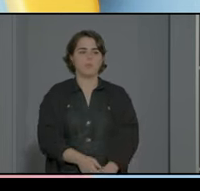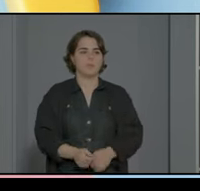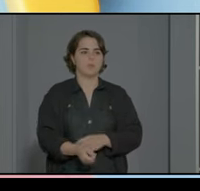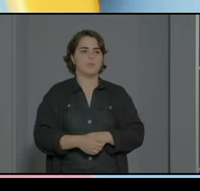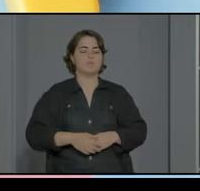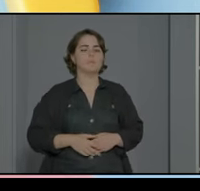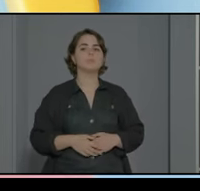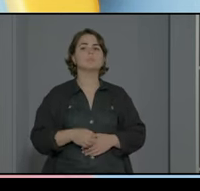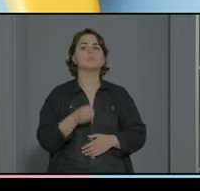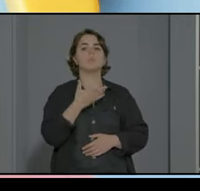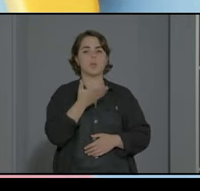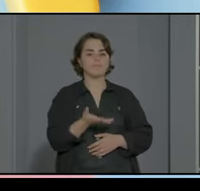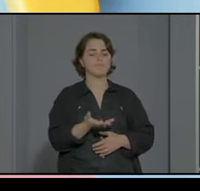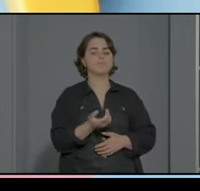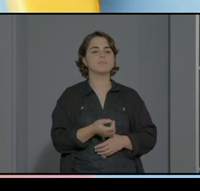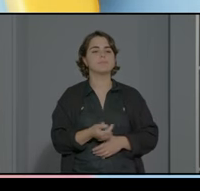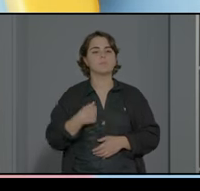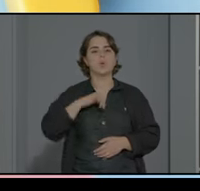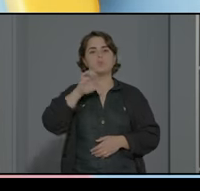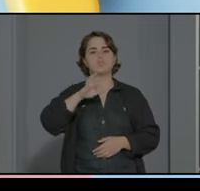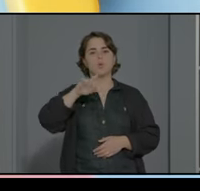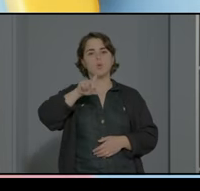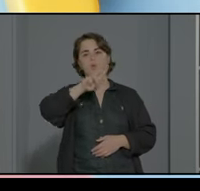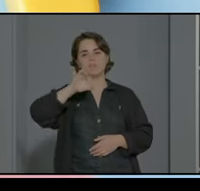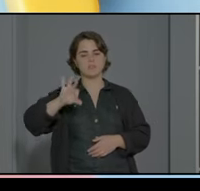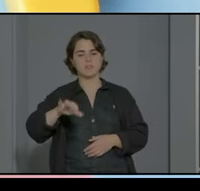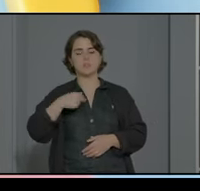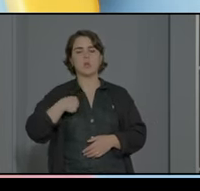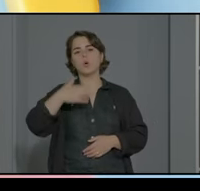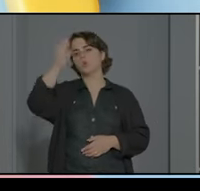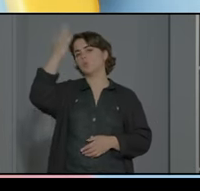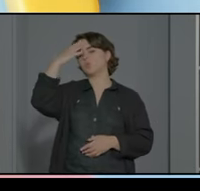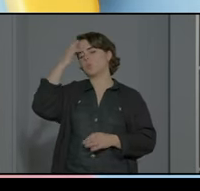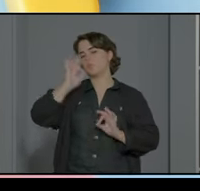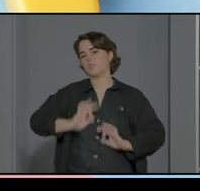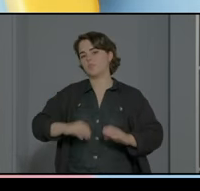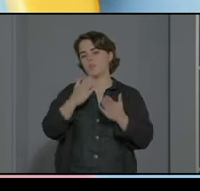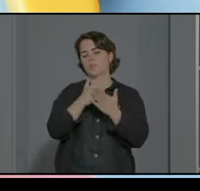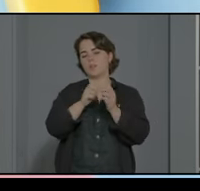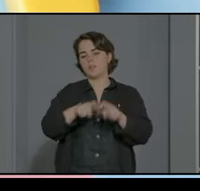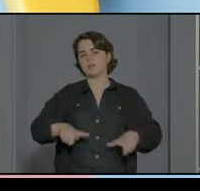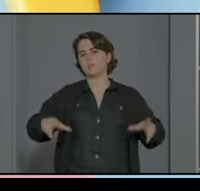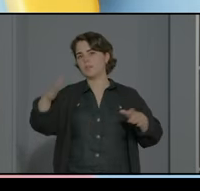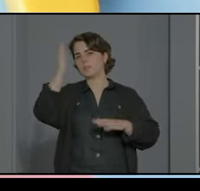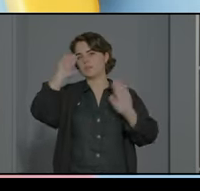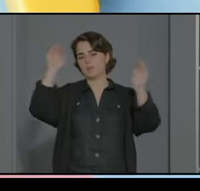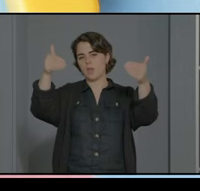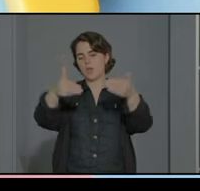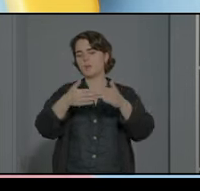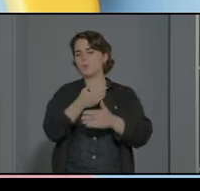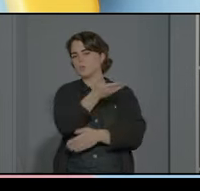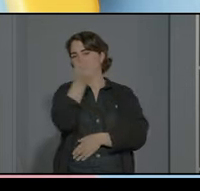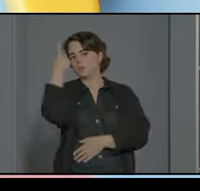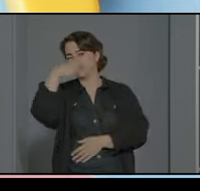bueno como sabéis yo soy José Luis soy tutor de unas aulas TEA bueno como sabéis la provisión de